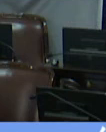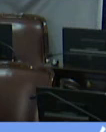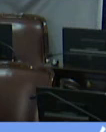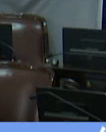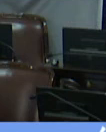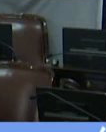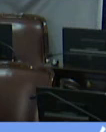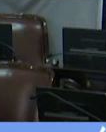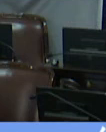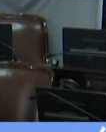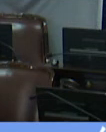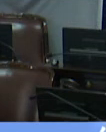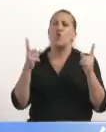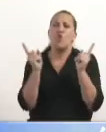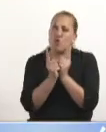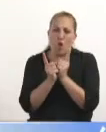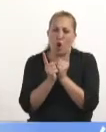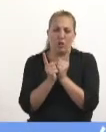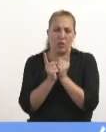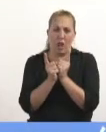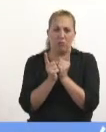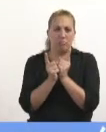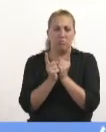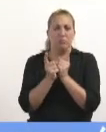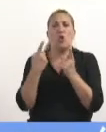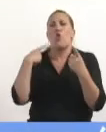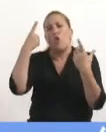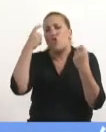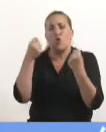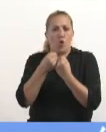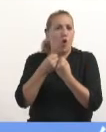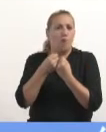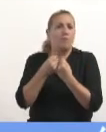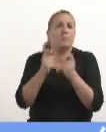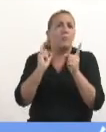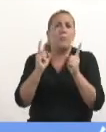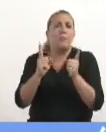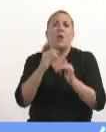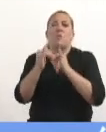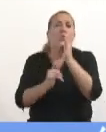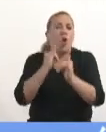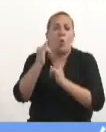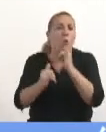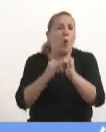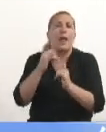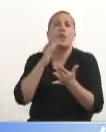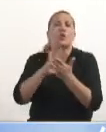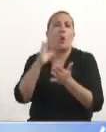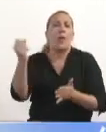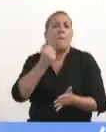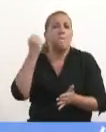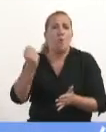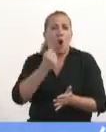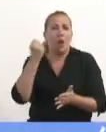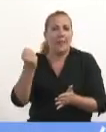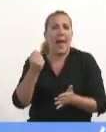Muy breve, comparto todos los fundamentos y la importancia de